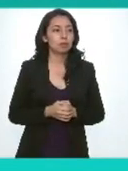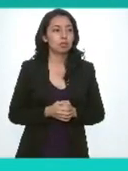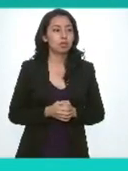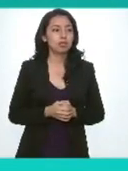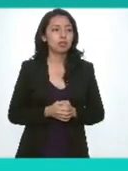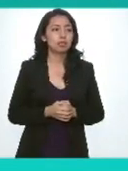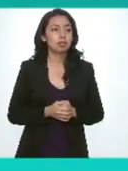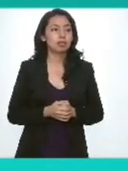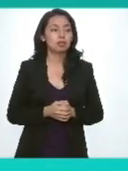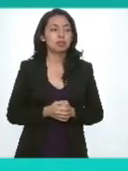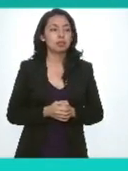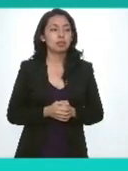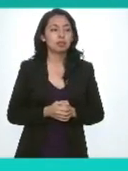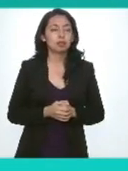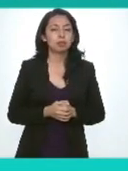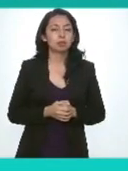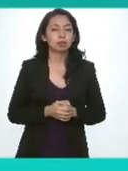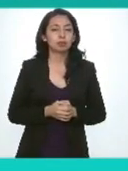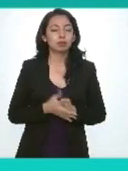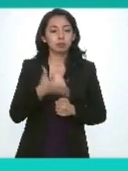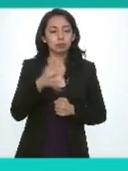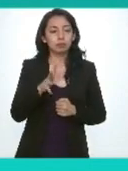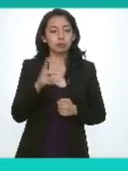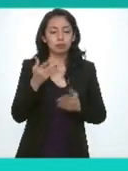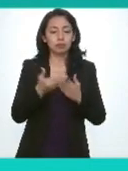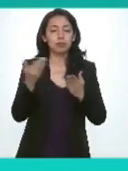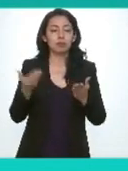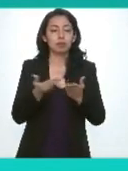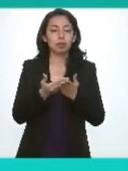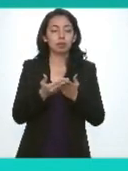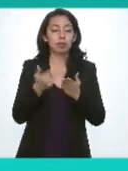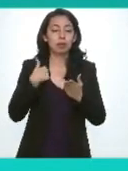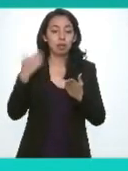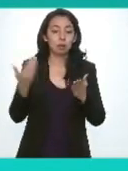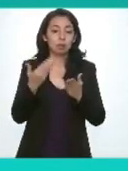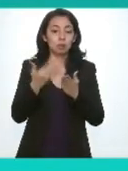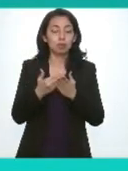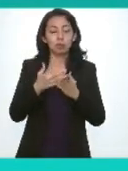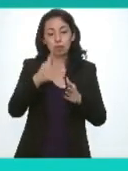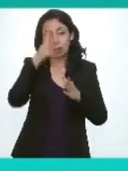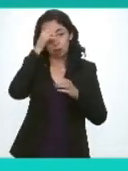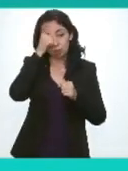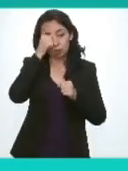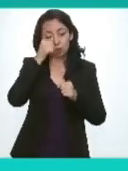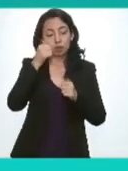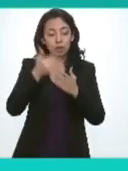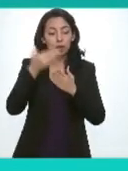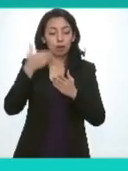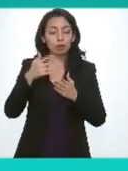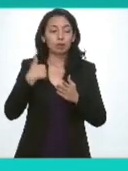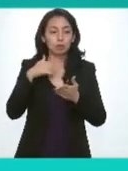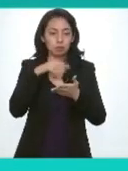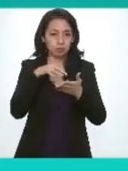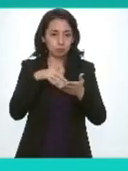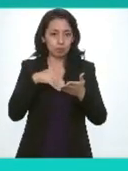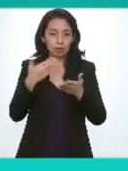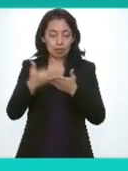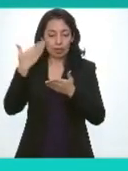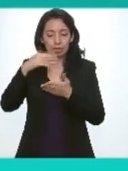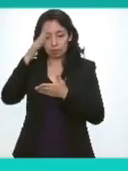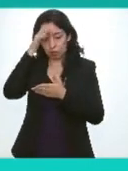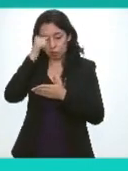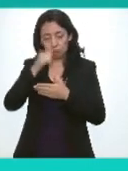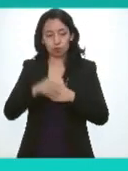en seguimiento del punto 10 del orden del día correspondiente a la cintesis de las propuestas de acuerdo a la sesión proceder a dar lectura a los acuerdos